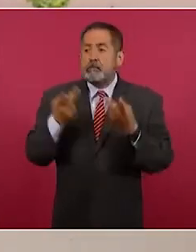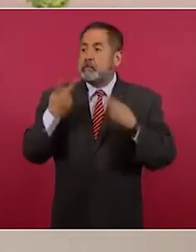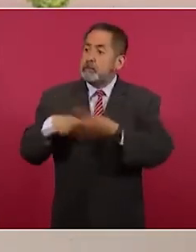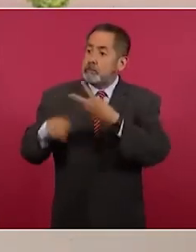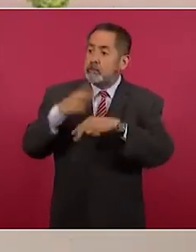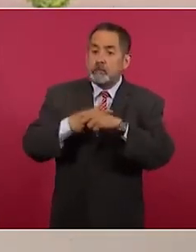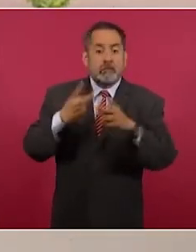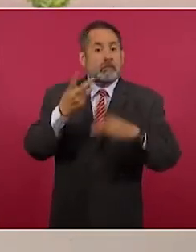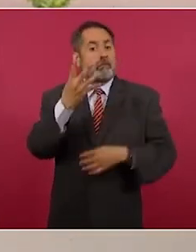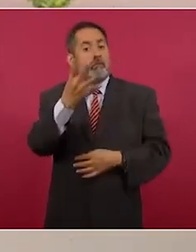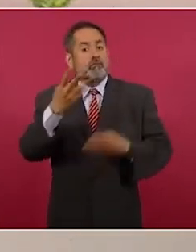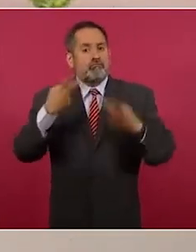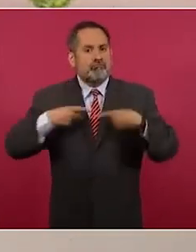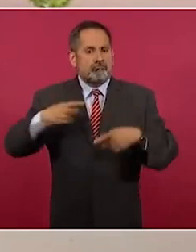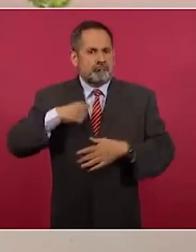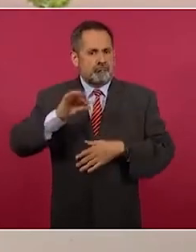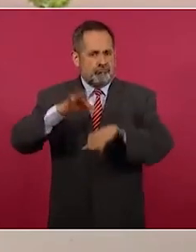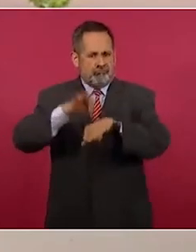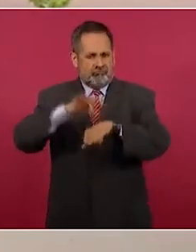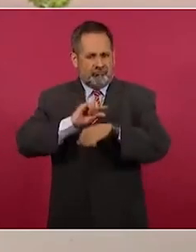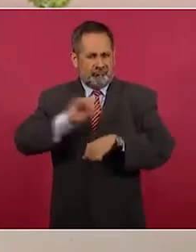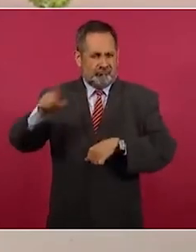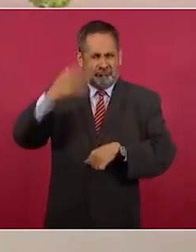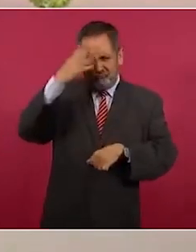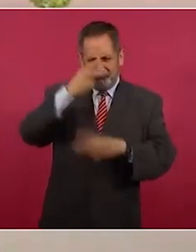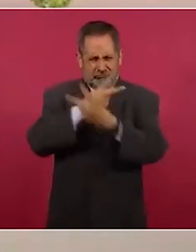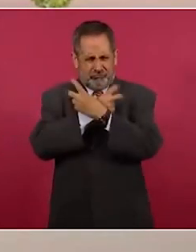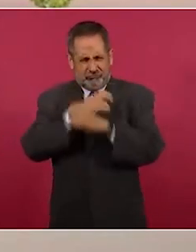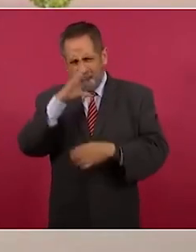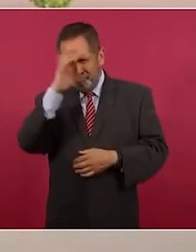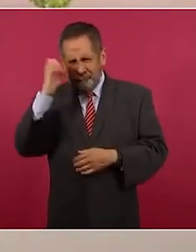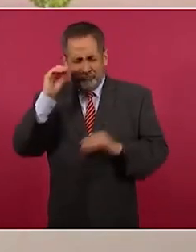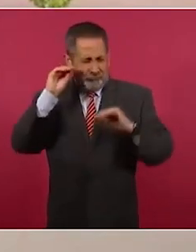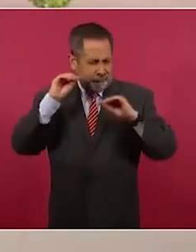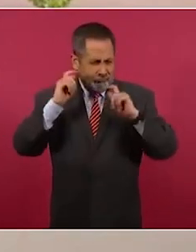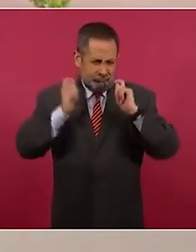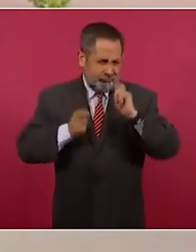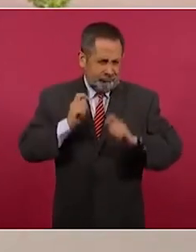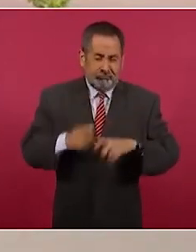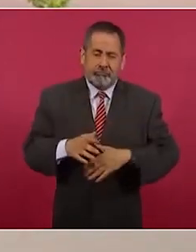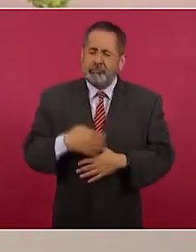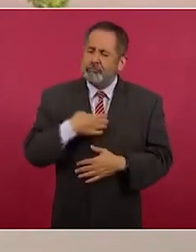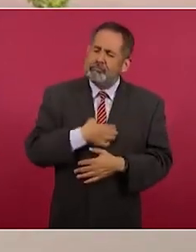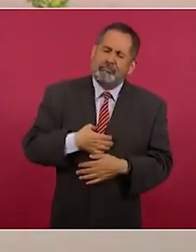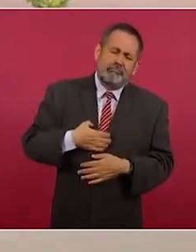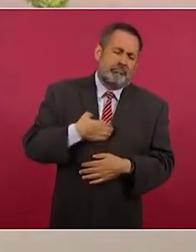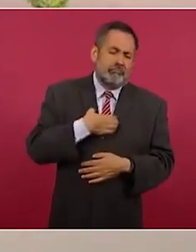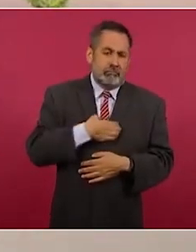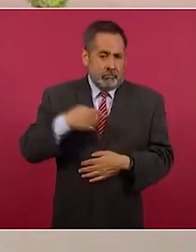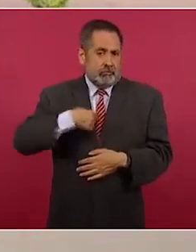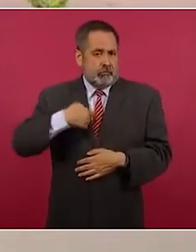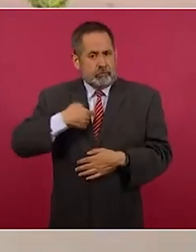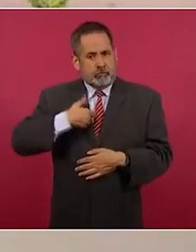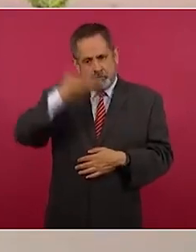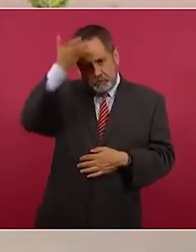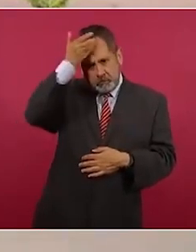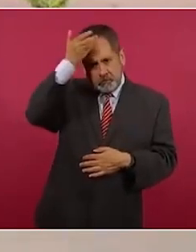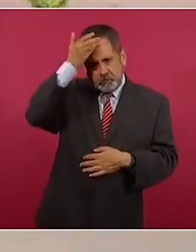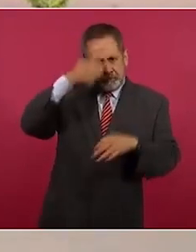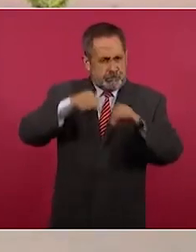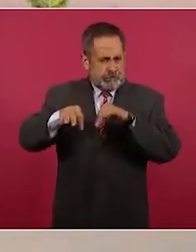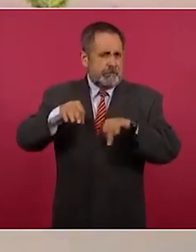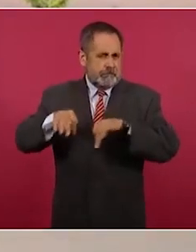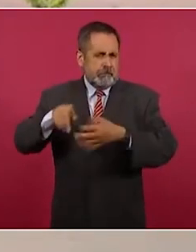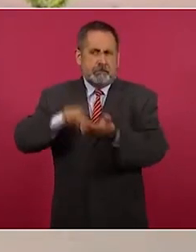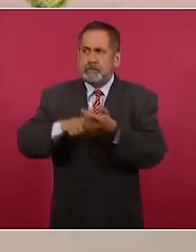cuatro radiólogos y estamos muy contentos. Yo, como enfermera de aquí, trabajadora de